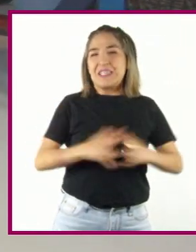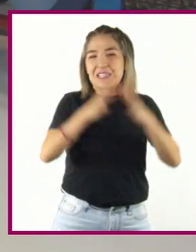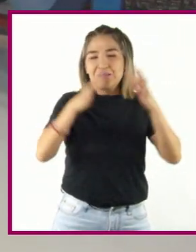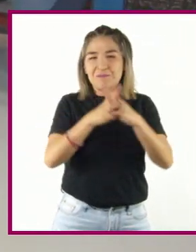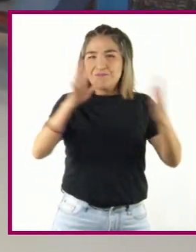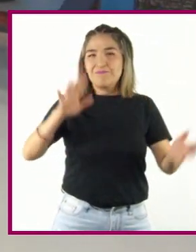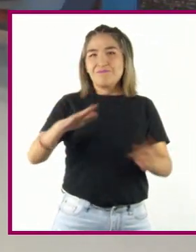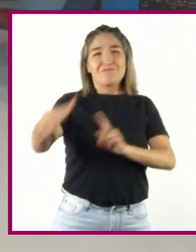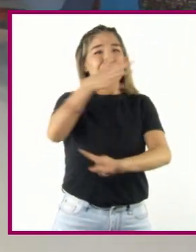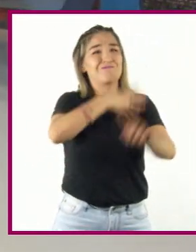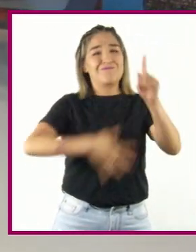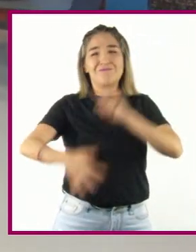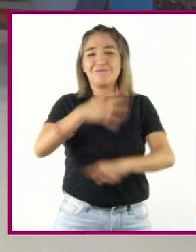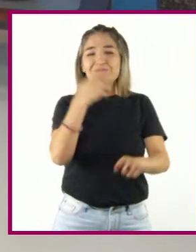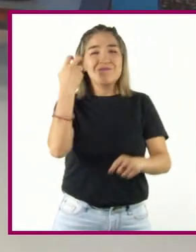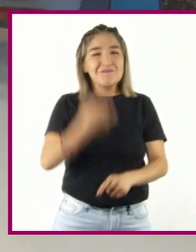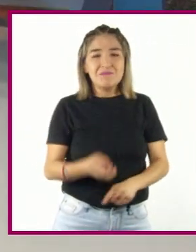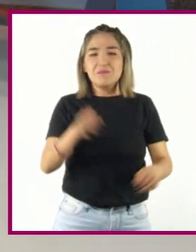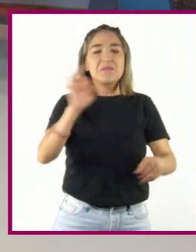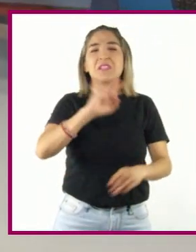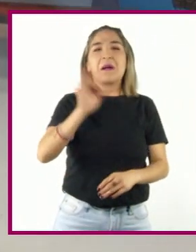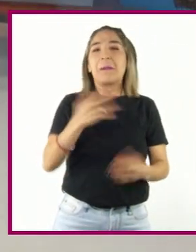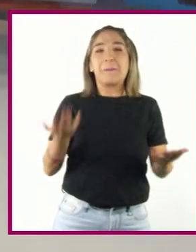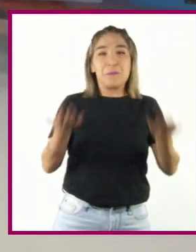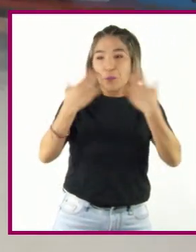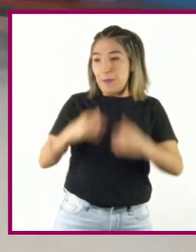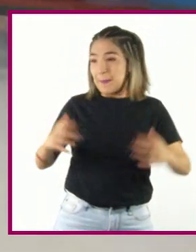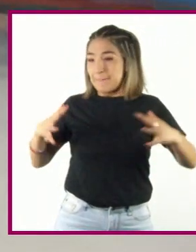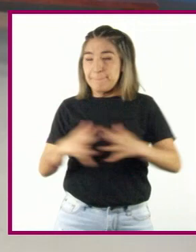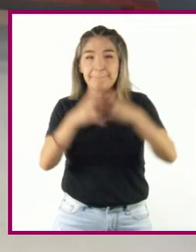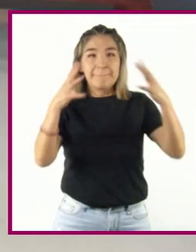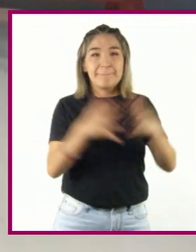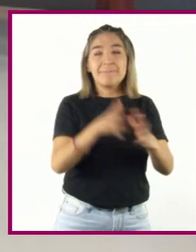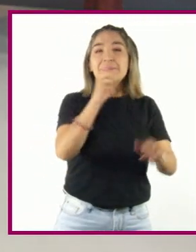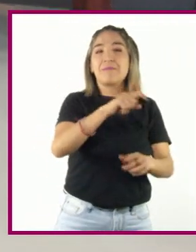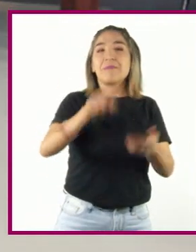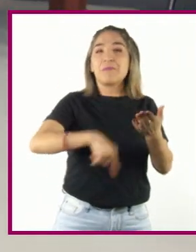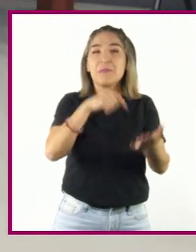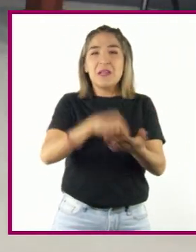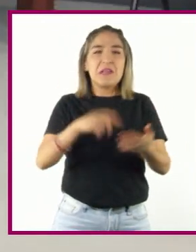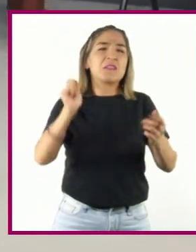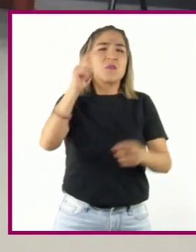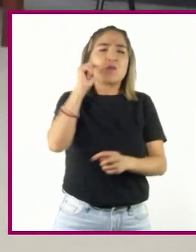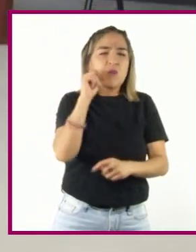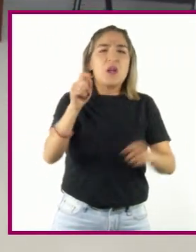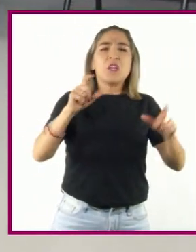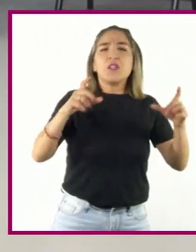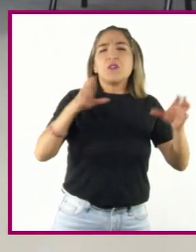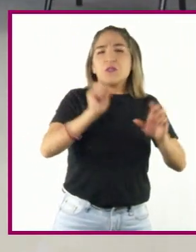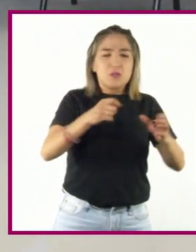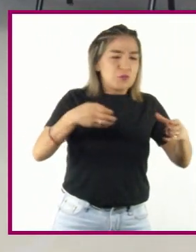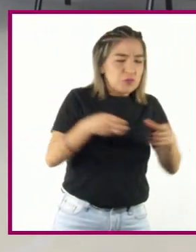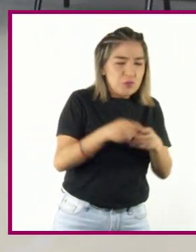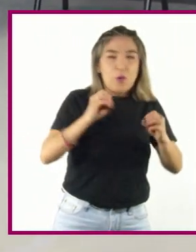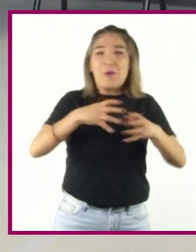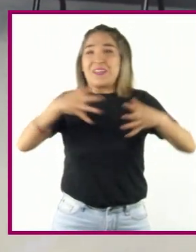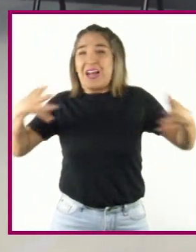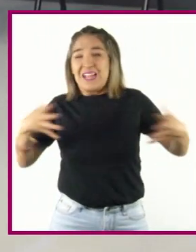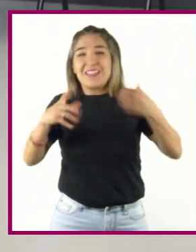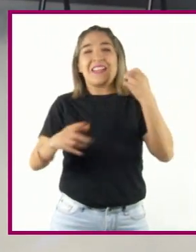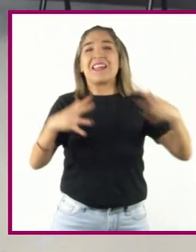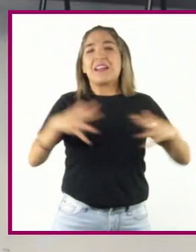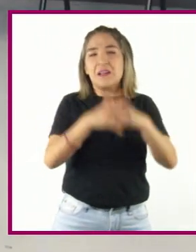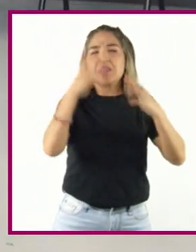Sin embargo, y aún sin las guerras tradicionales entre estados, grandes o pequeñas, pocos son los observadores realistas que